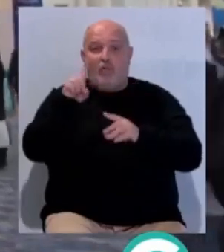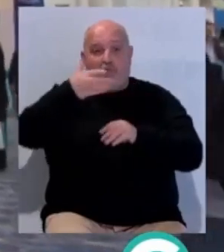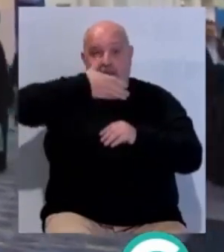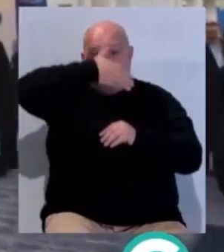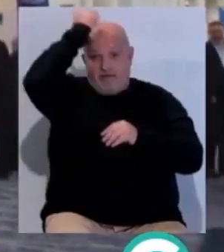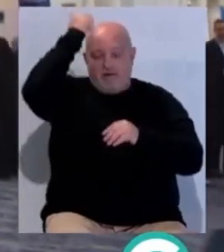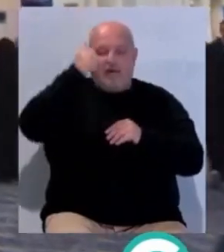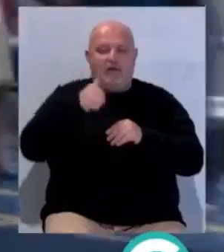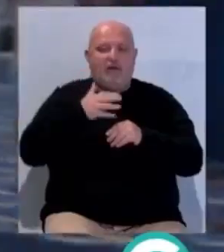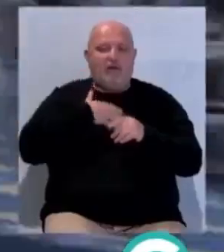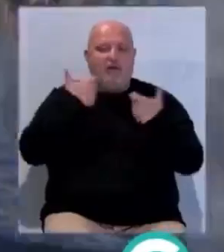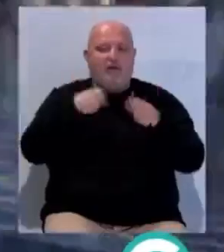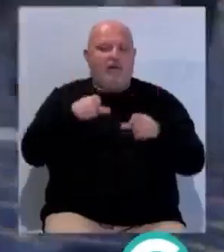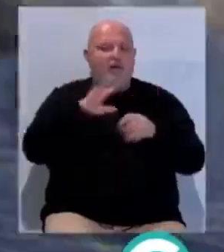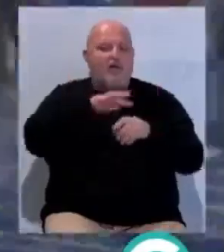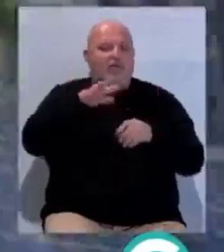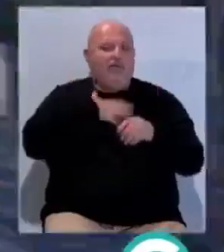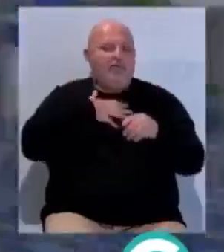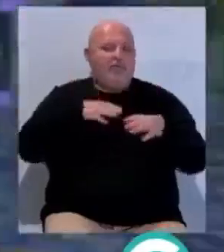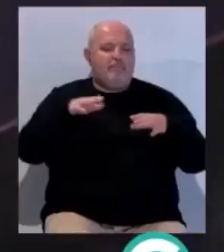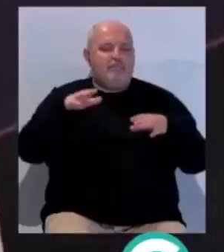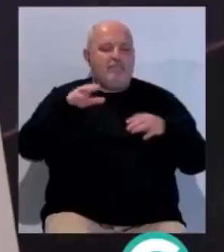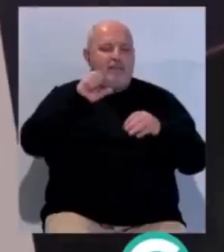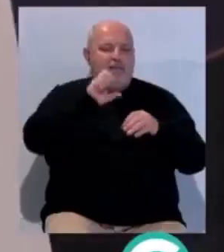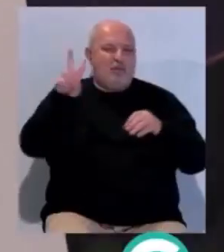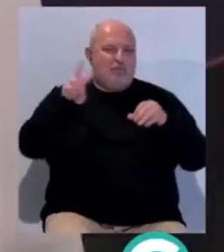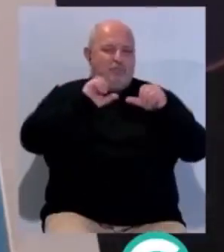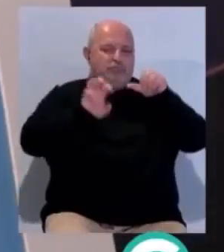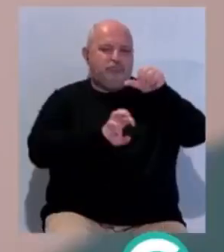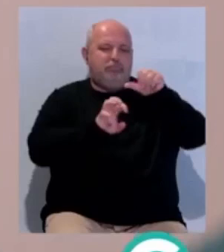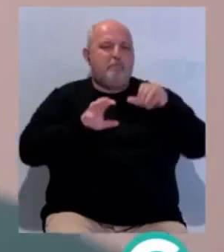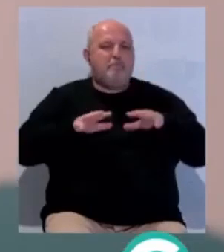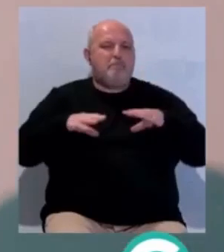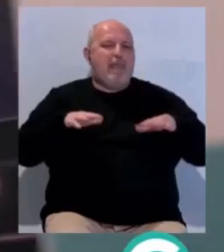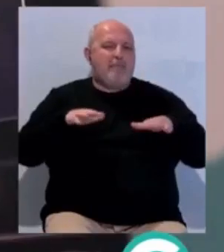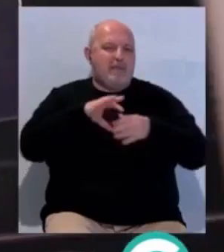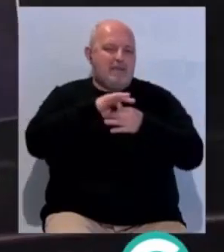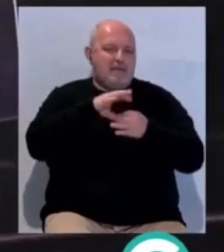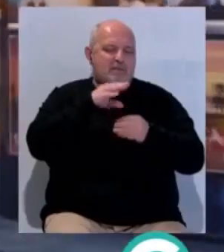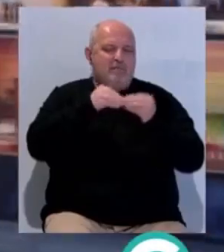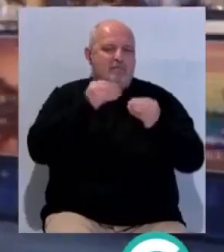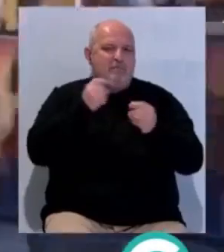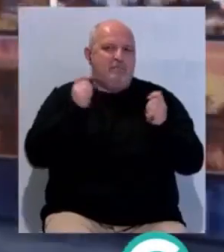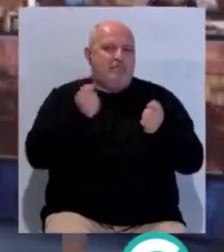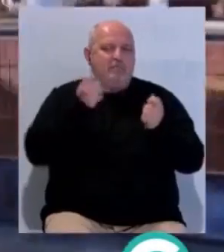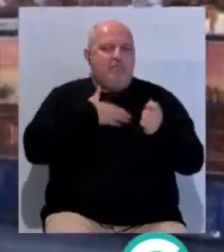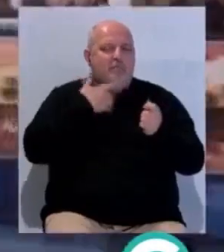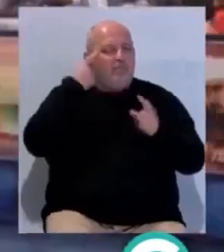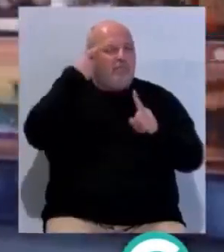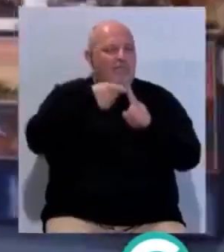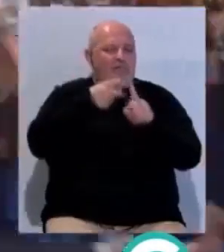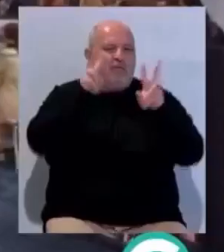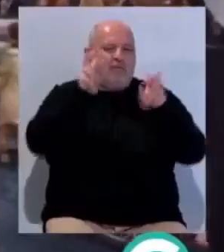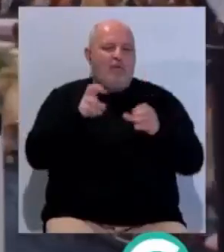abril en el Sea Trade de Miami. Asiste a través de la Asociación para la Promoción de la Región Andaluza como destino